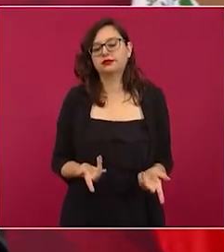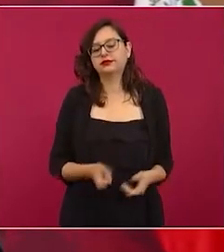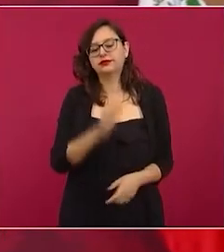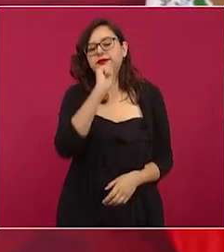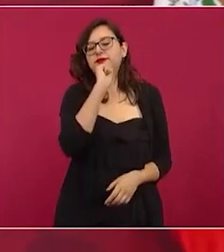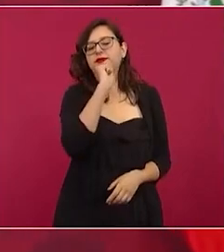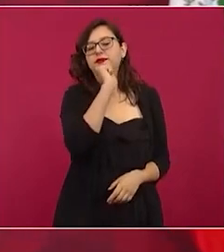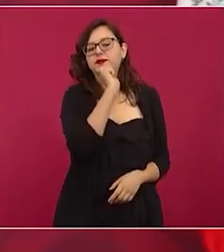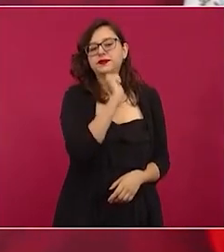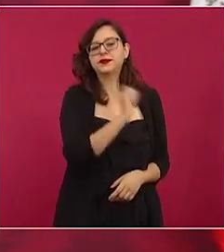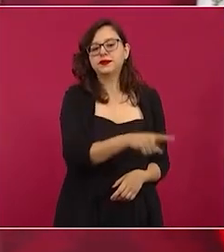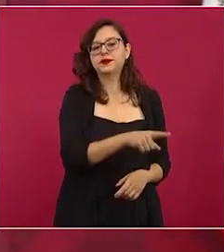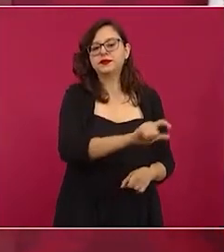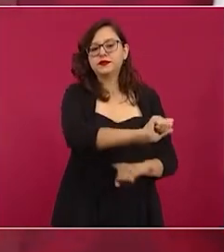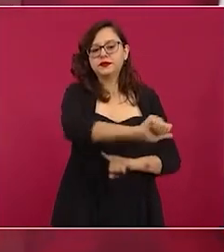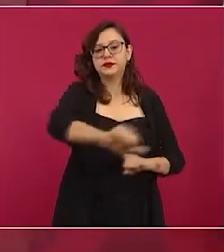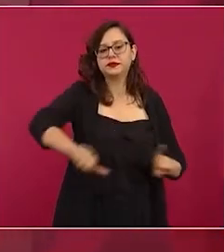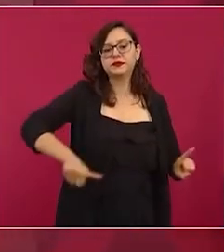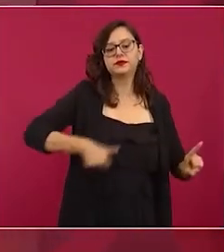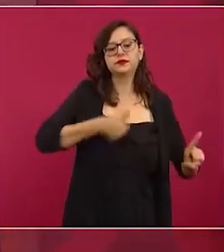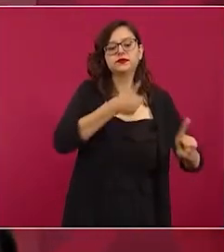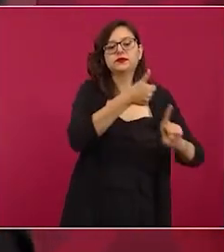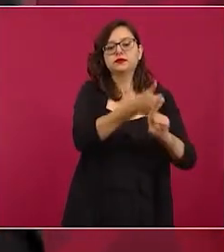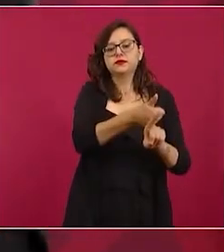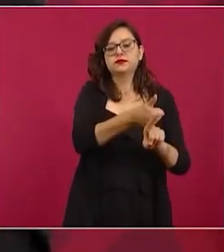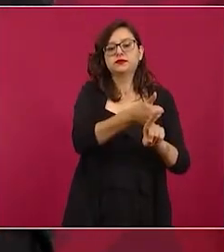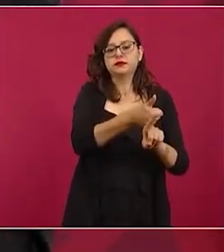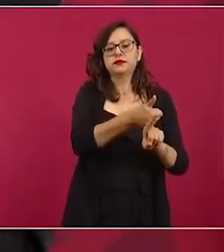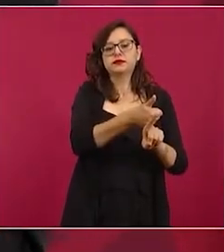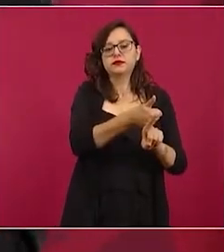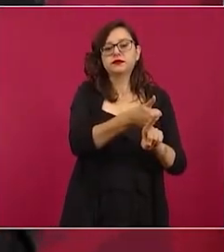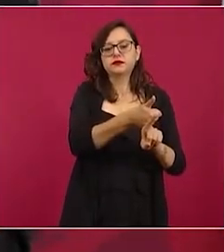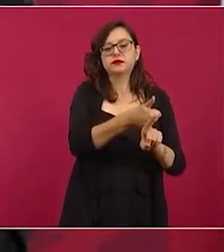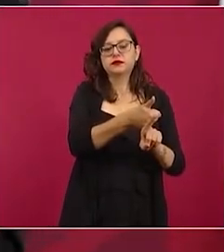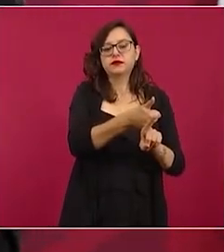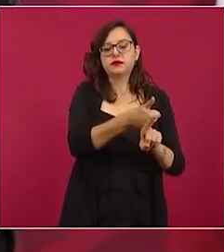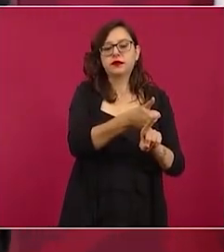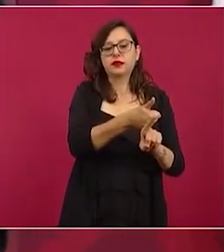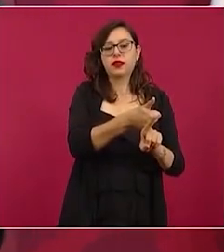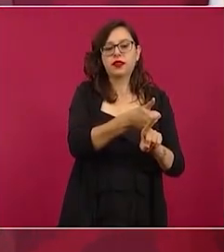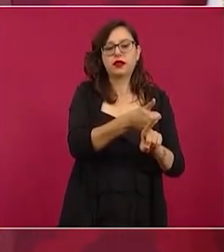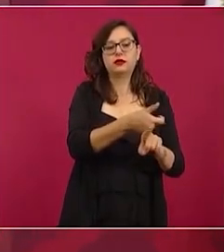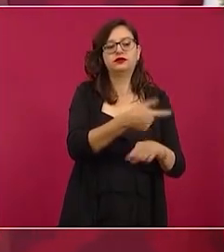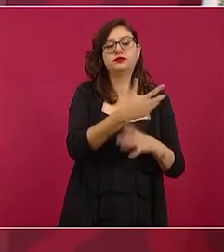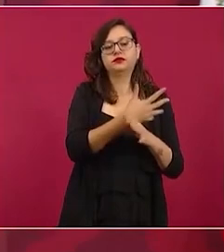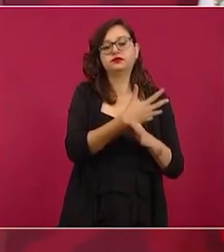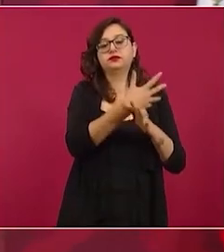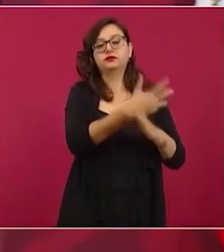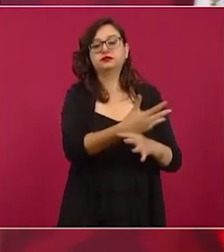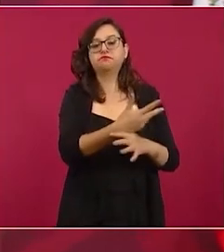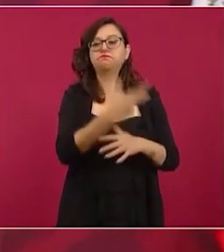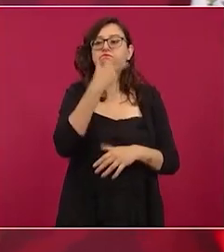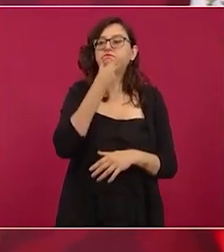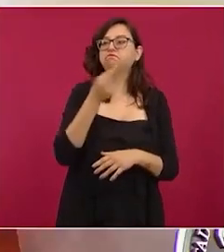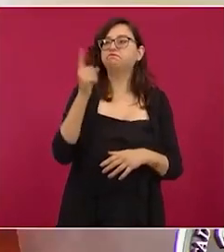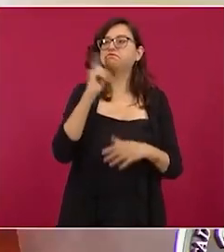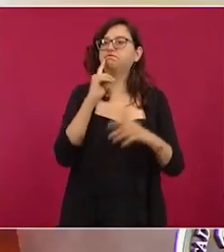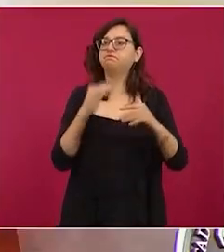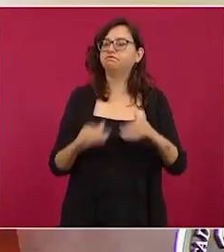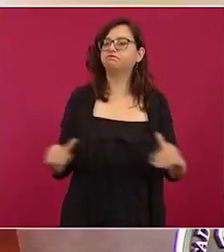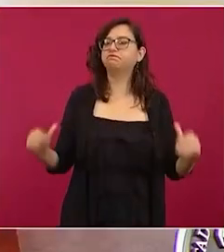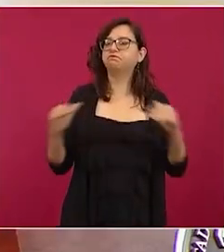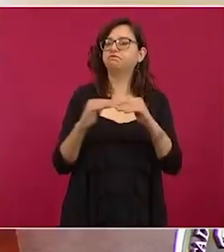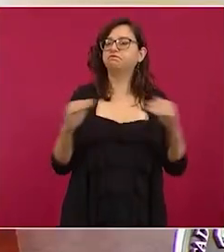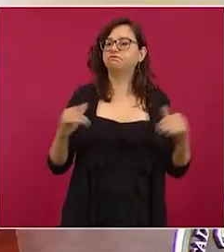supuestamente también, la igualdad de género, la